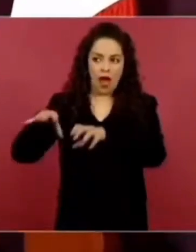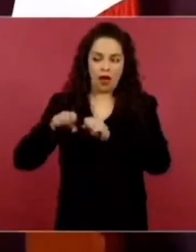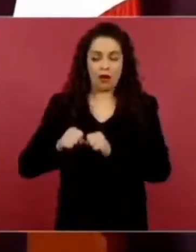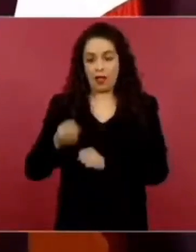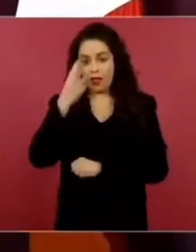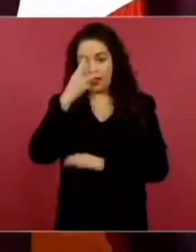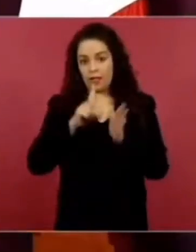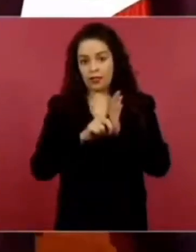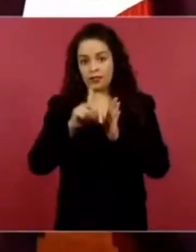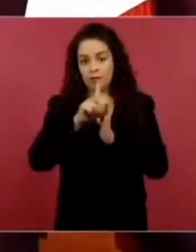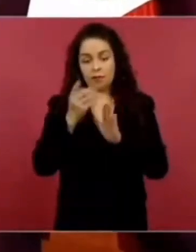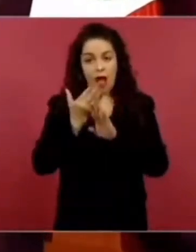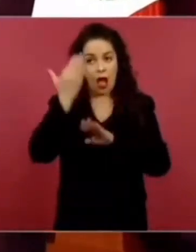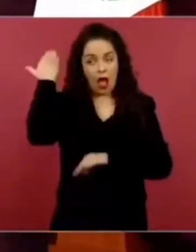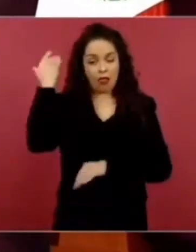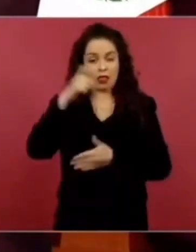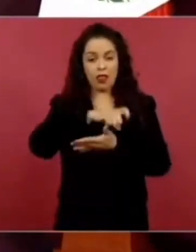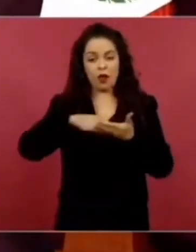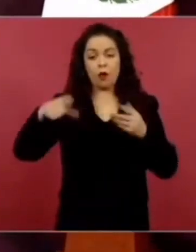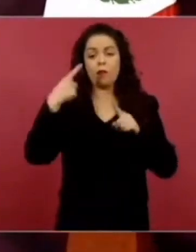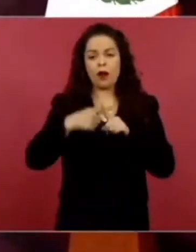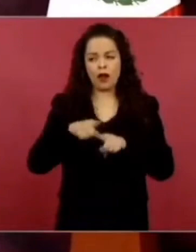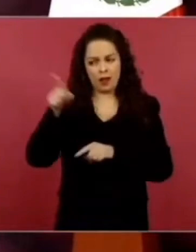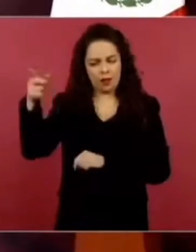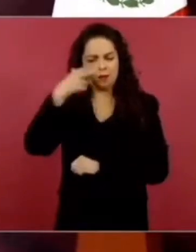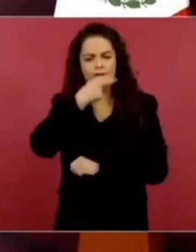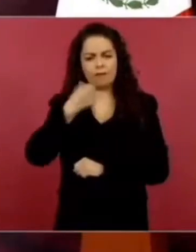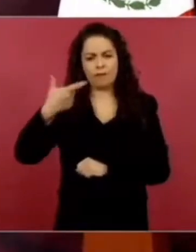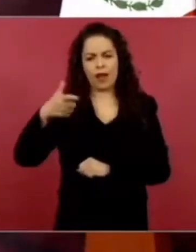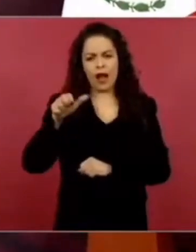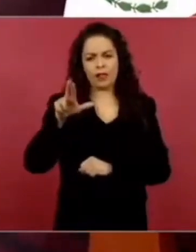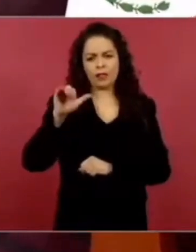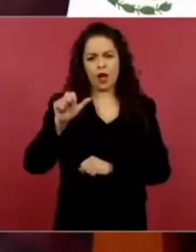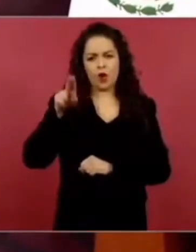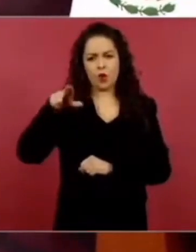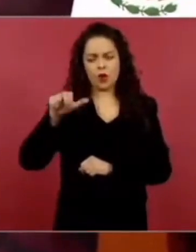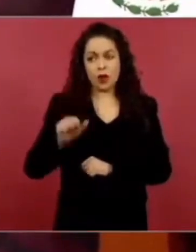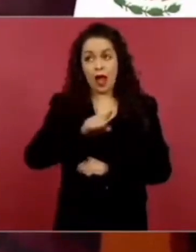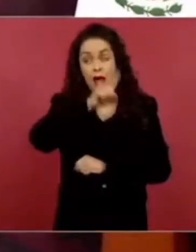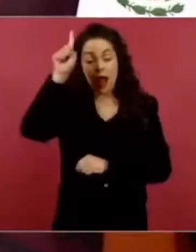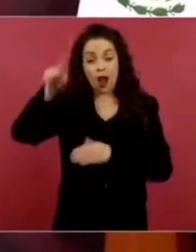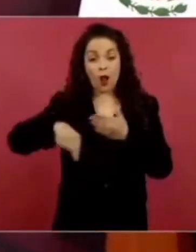García Luna en Miami, en Florida.